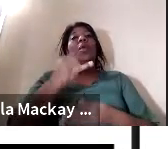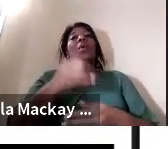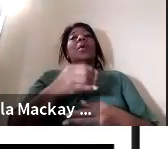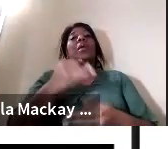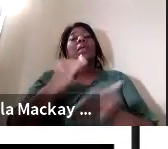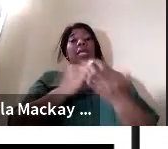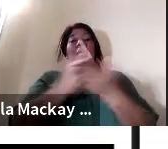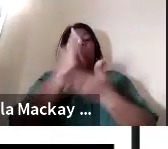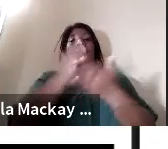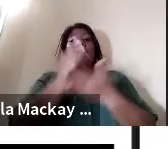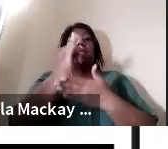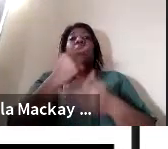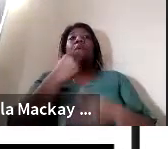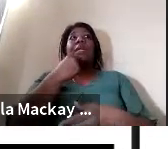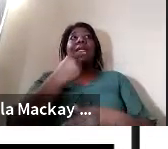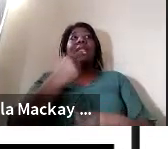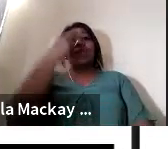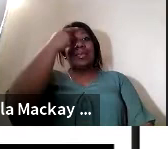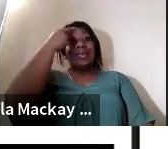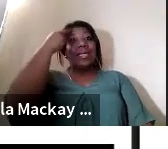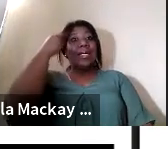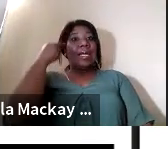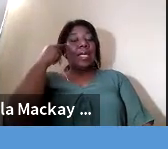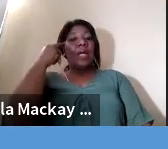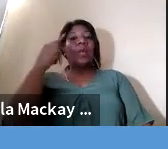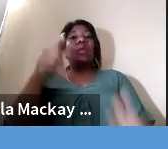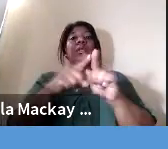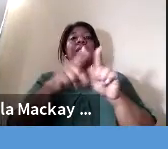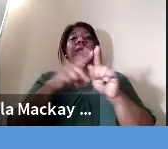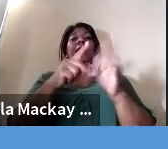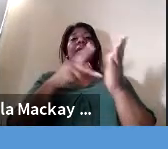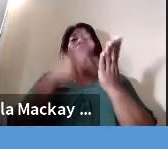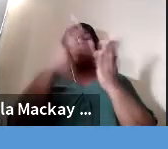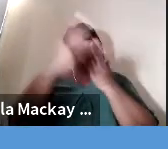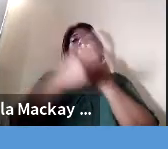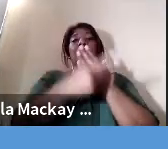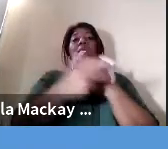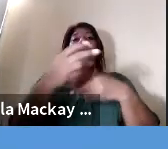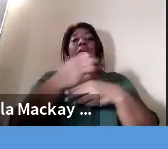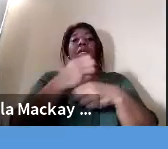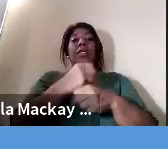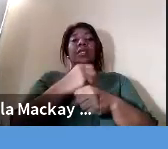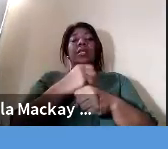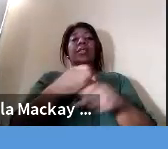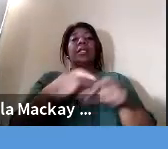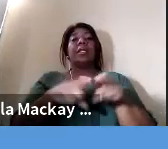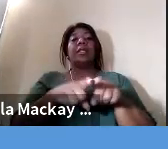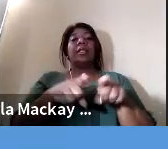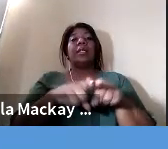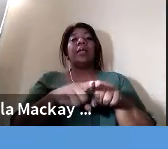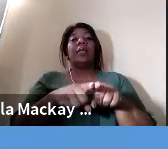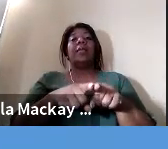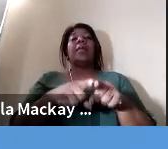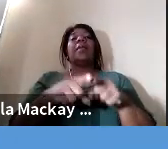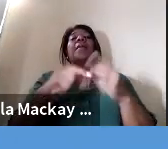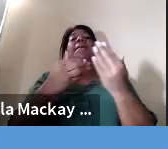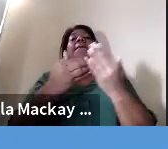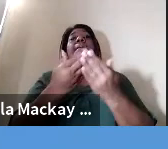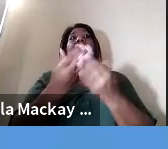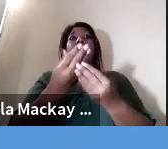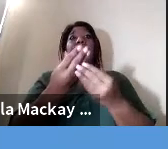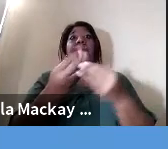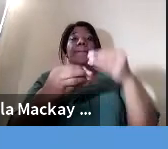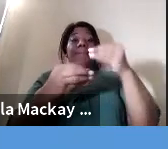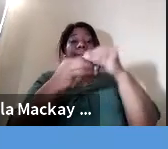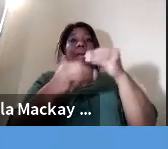otros proyectos que han desarrollado en este ejercicio también acá tenemos otros más proyectos acá con otros